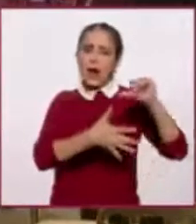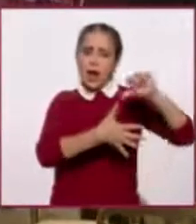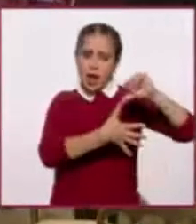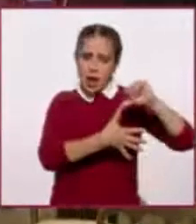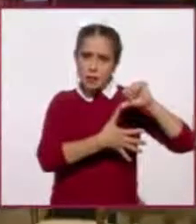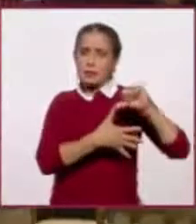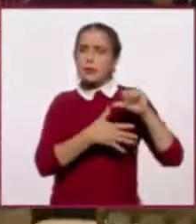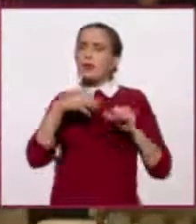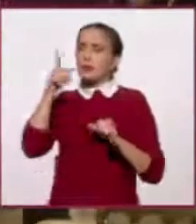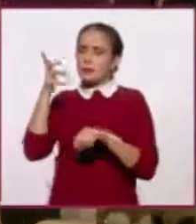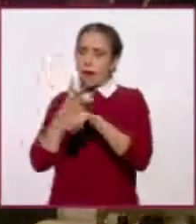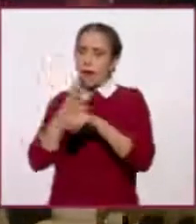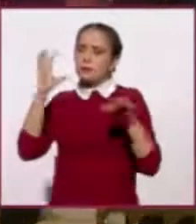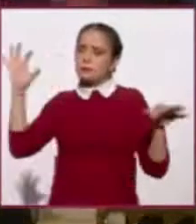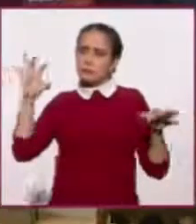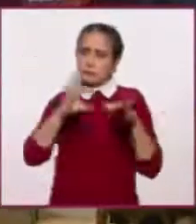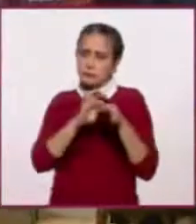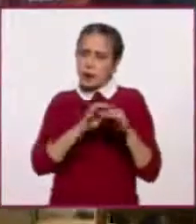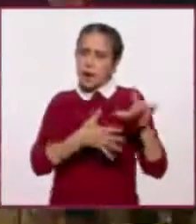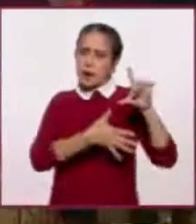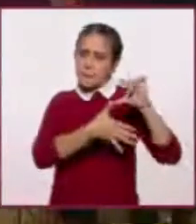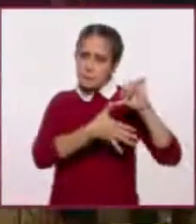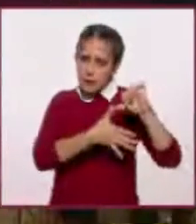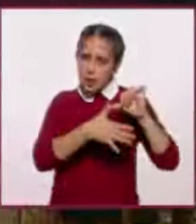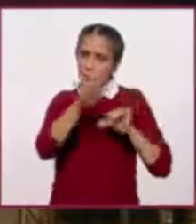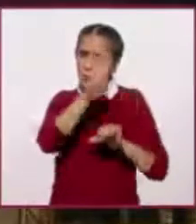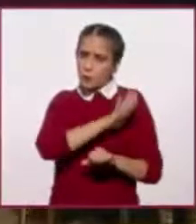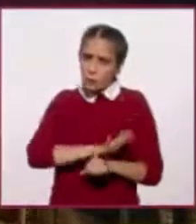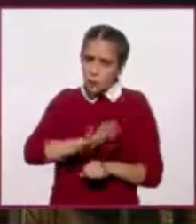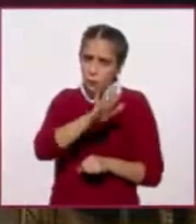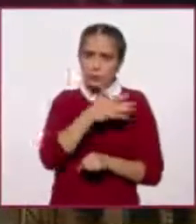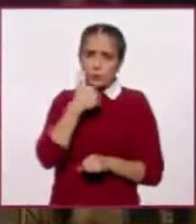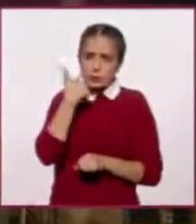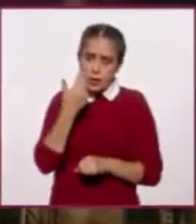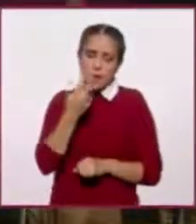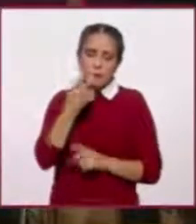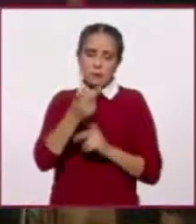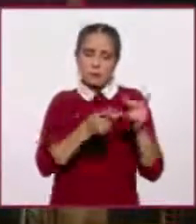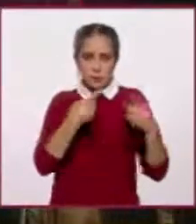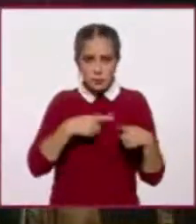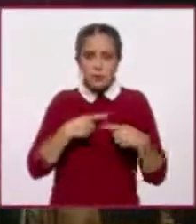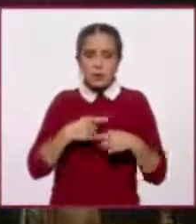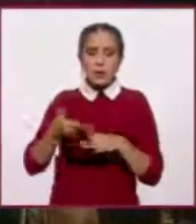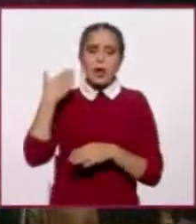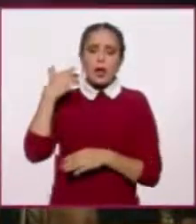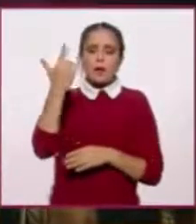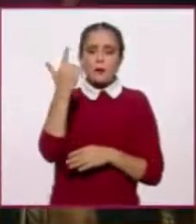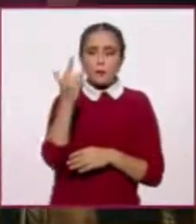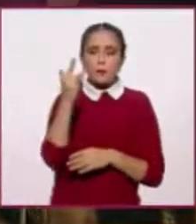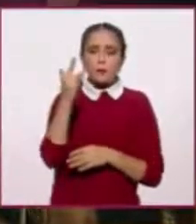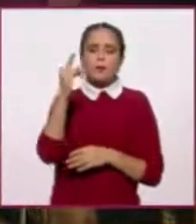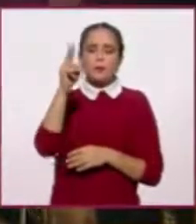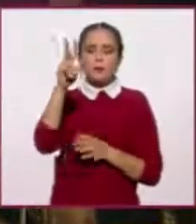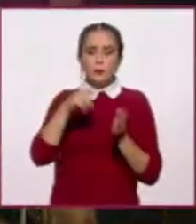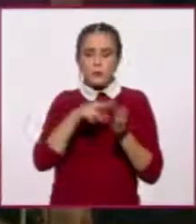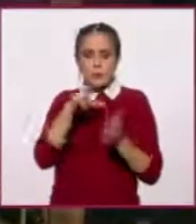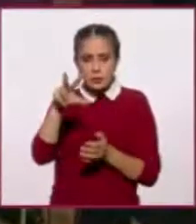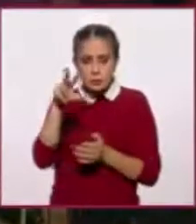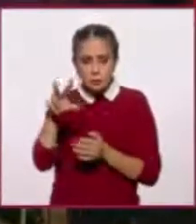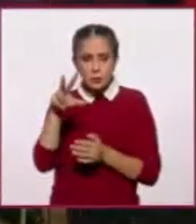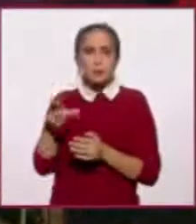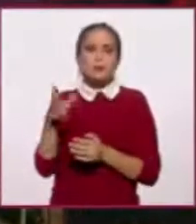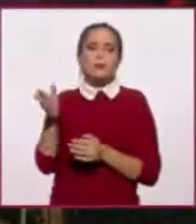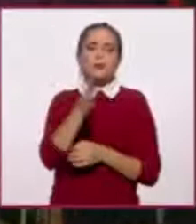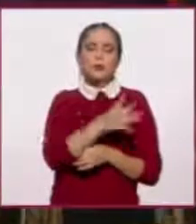posiciones, y cómo ha cambiando en el tiempo, cómo en diciembre del nueve, julio del diez, julio del dieciséis, si después esos tres